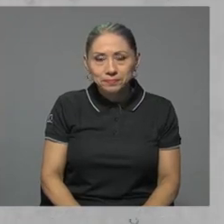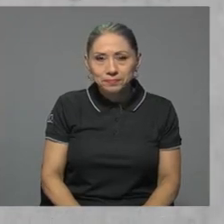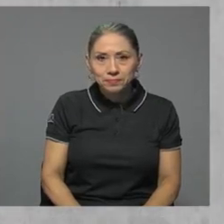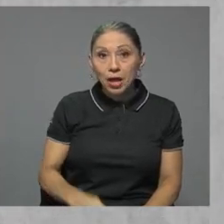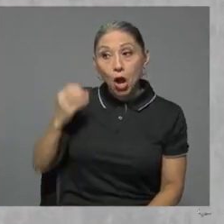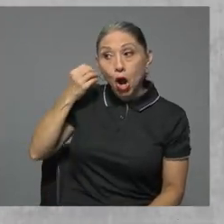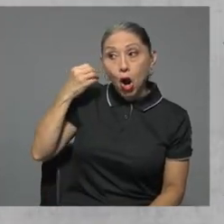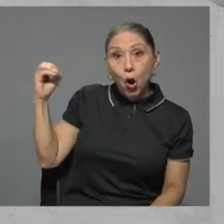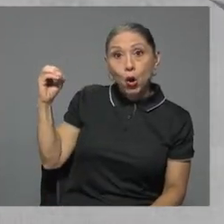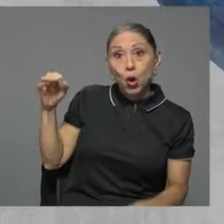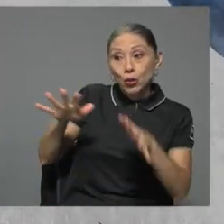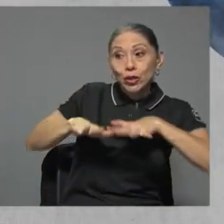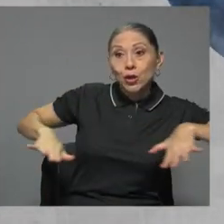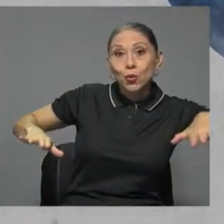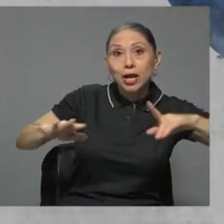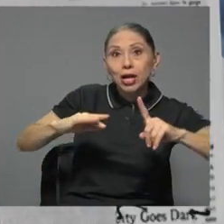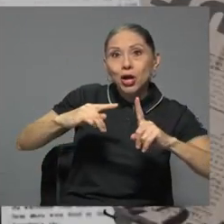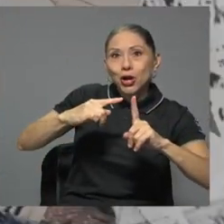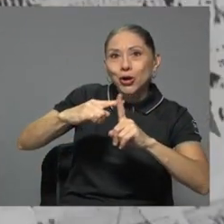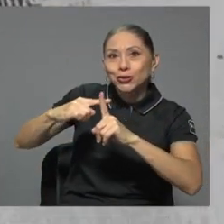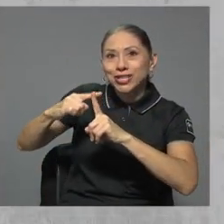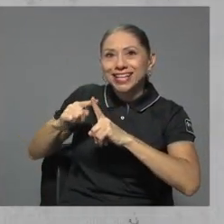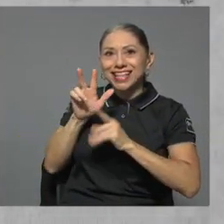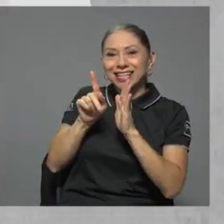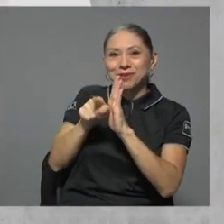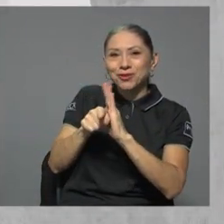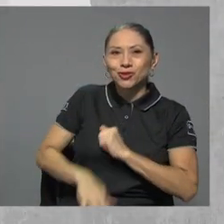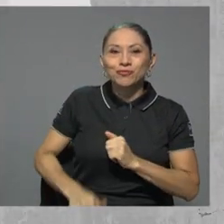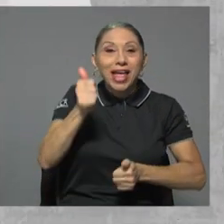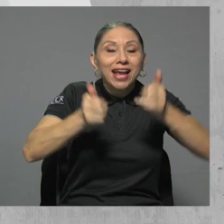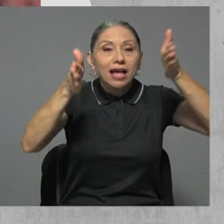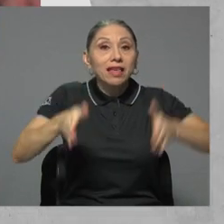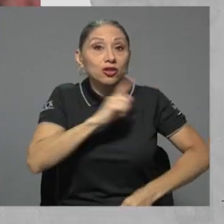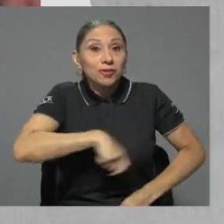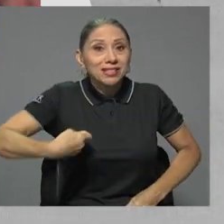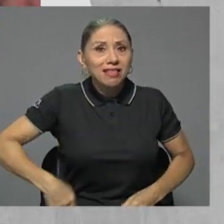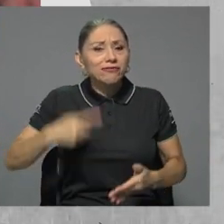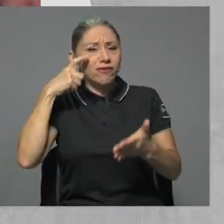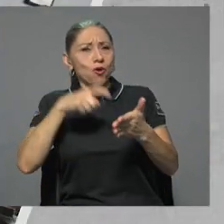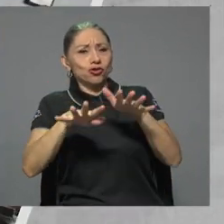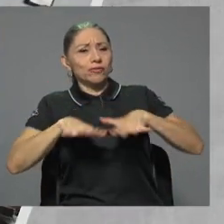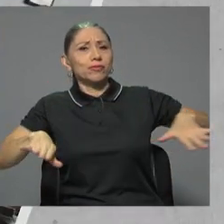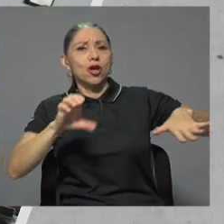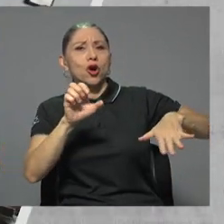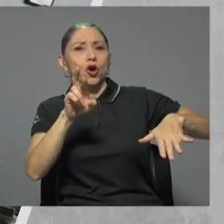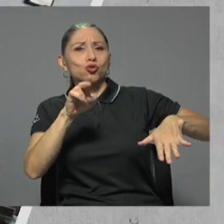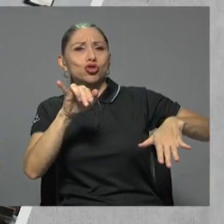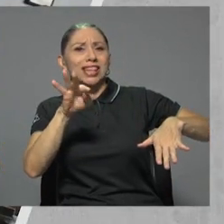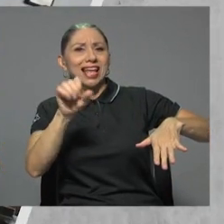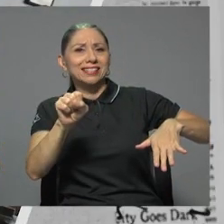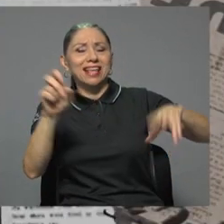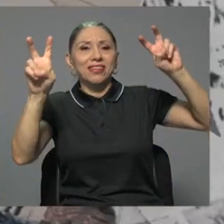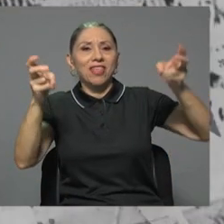El oro de Crucitas en tres minutos. Los candidatos presidenciales reconocen a Crucitas como un tema de la campaña electoral